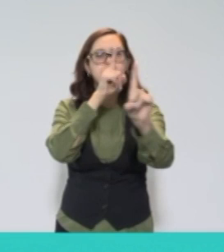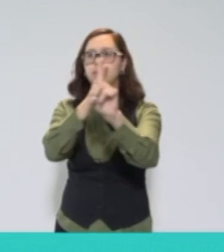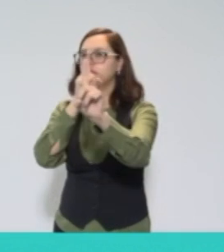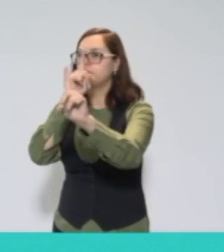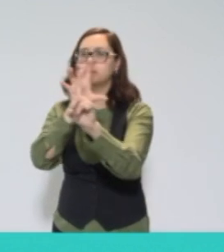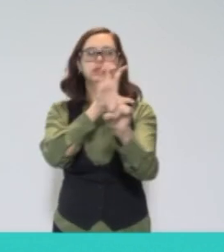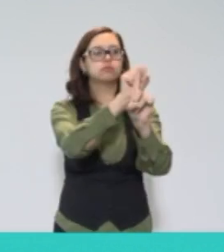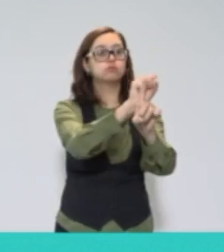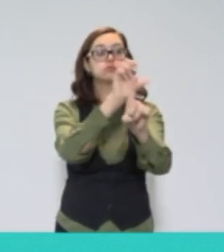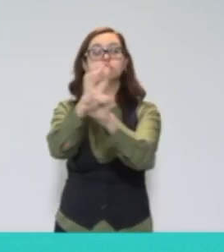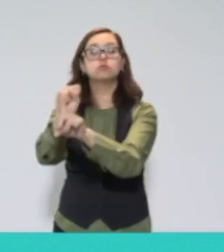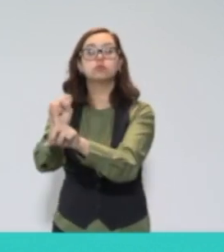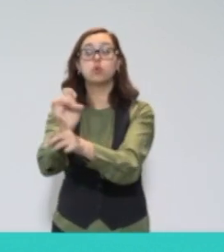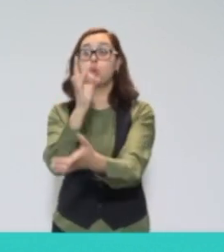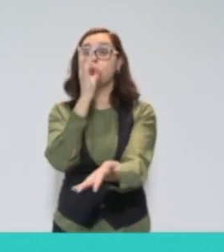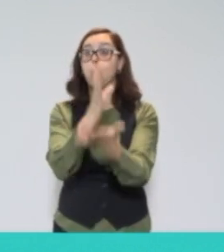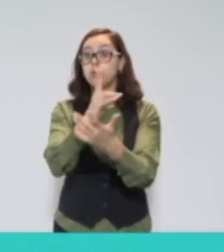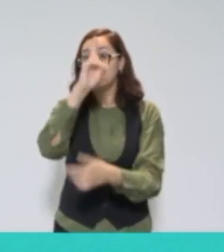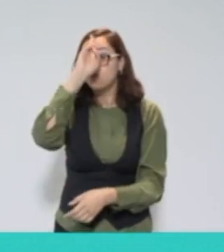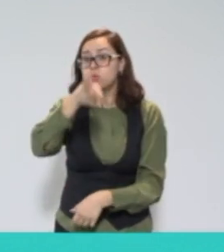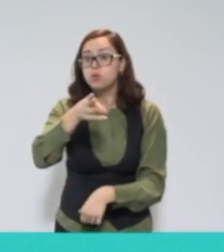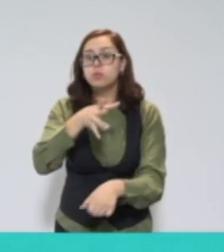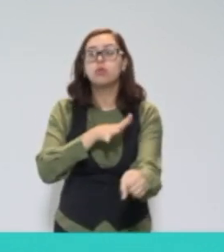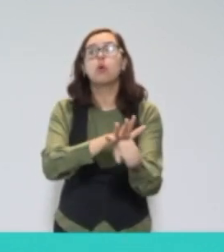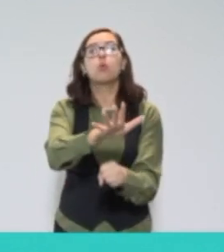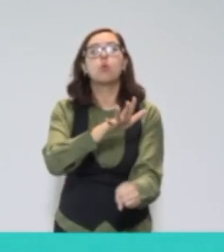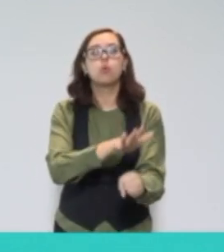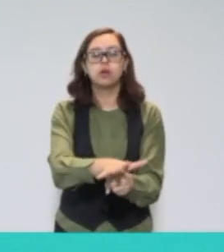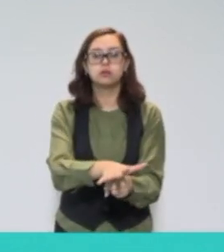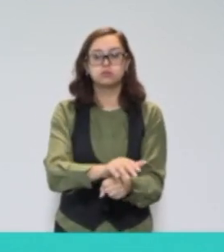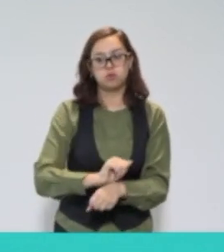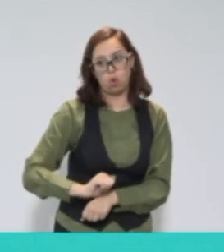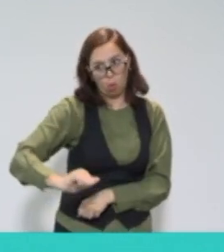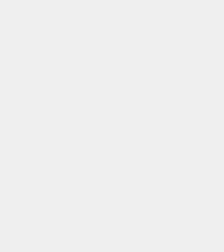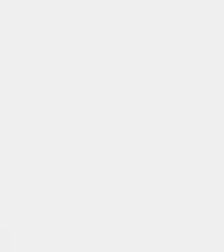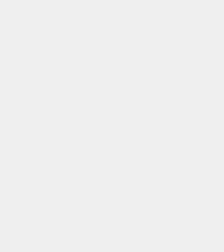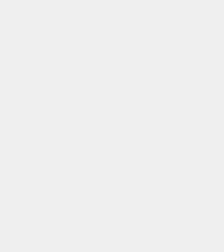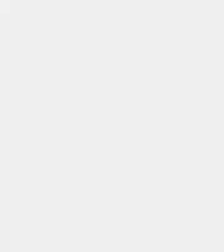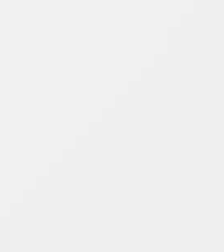única restricción para eso sea el mismo derecho de los demás.